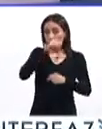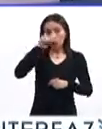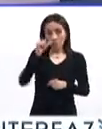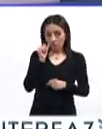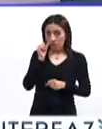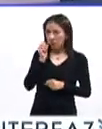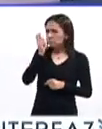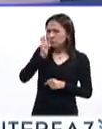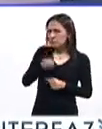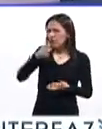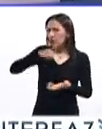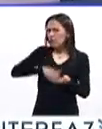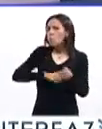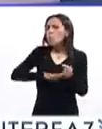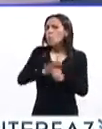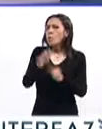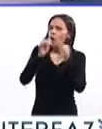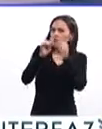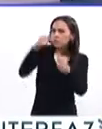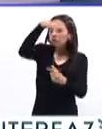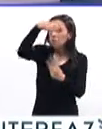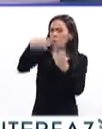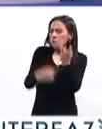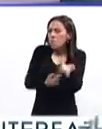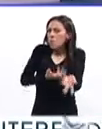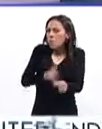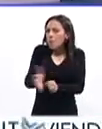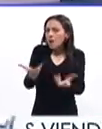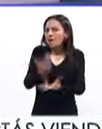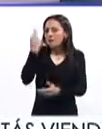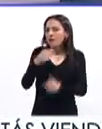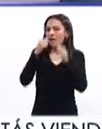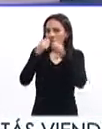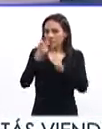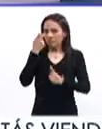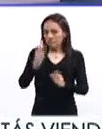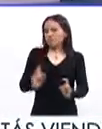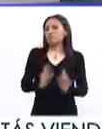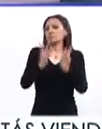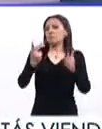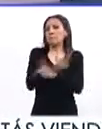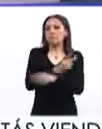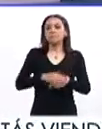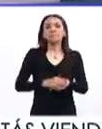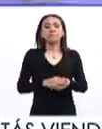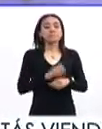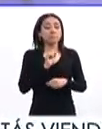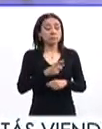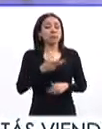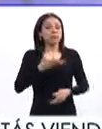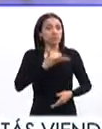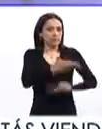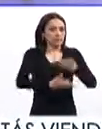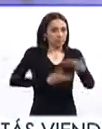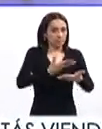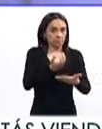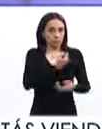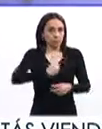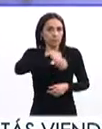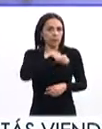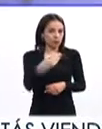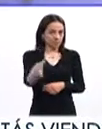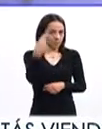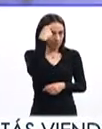ofrece para atender este tipo de padecimientos o circunstancias negativas? Ok, tenemos el servicio de salud mental,